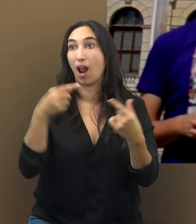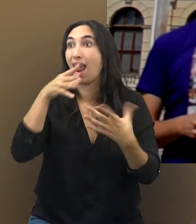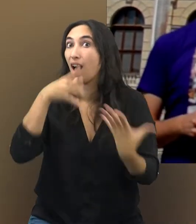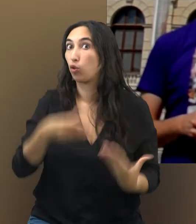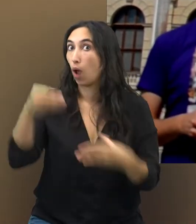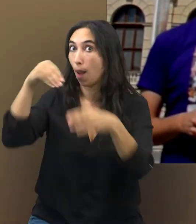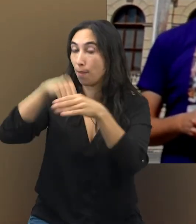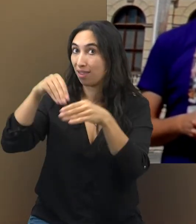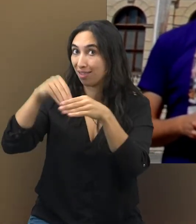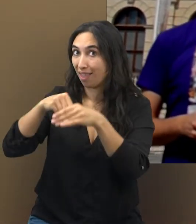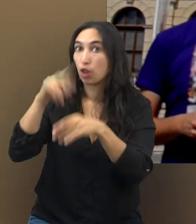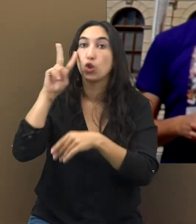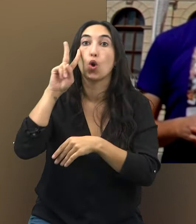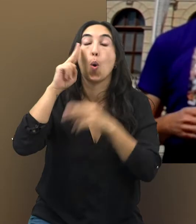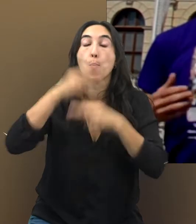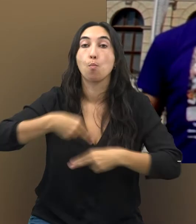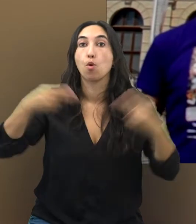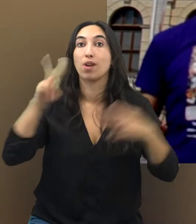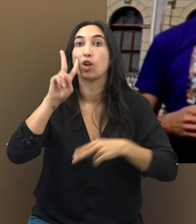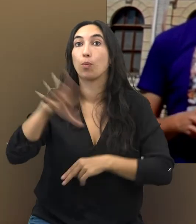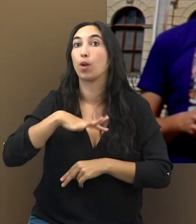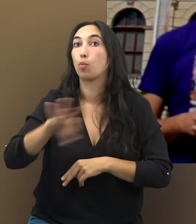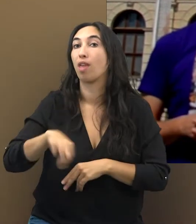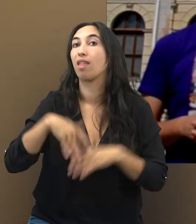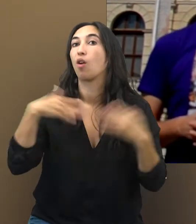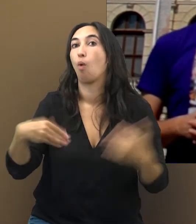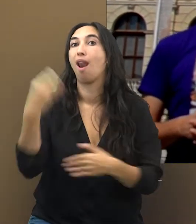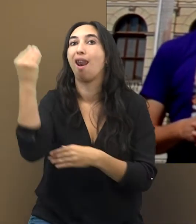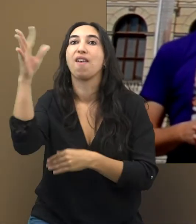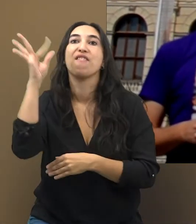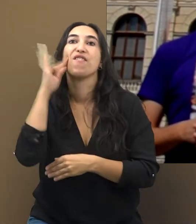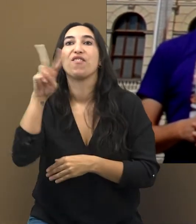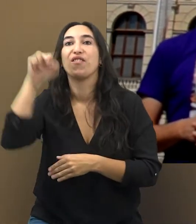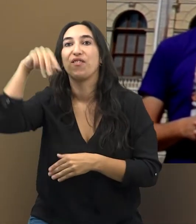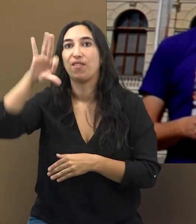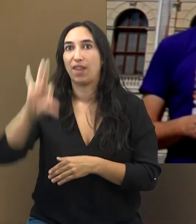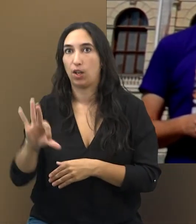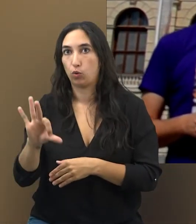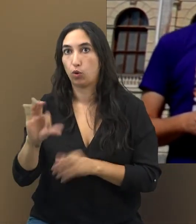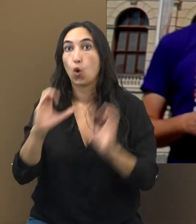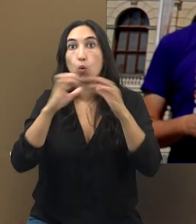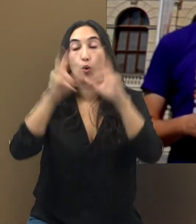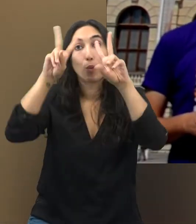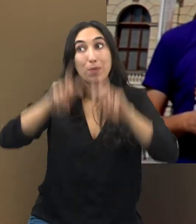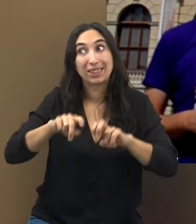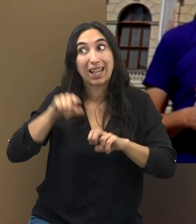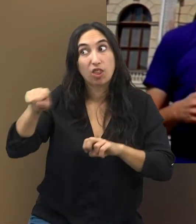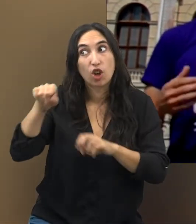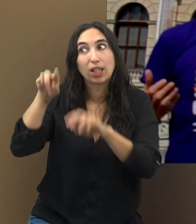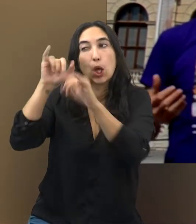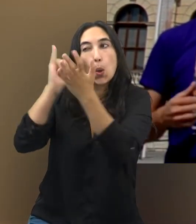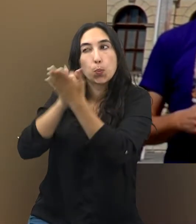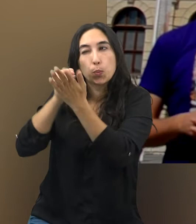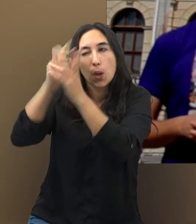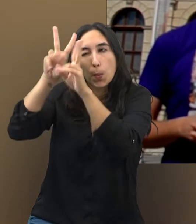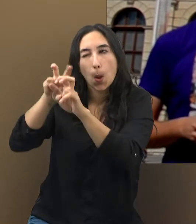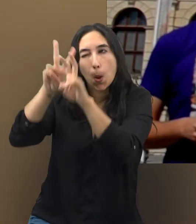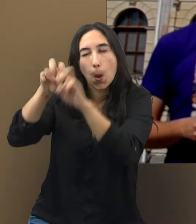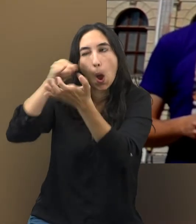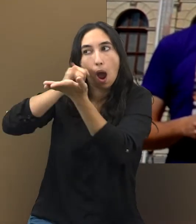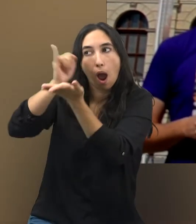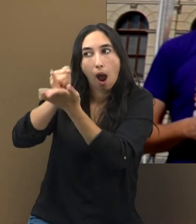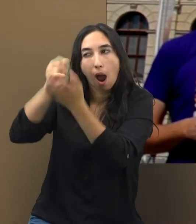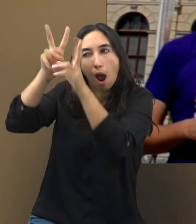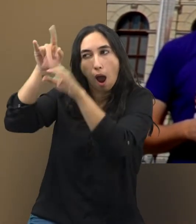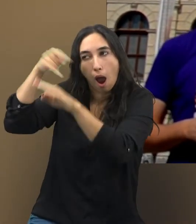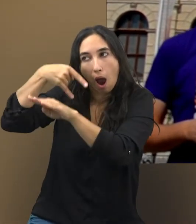actualmente se expone al público la Venus de Villendorf. Un equipo de investigadores la ha sometido a una tomografía computerizada